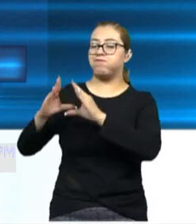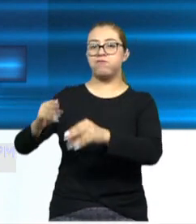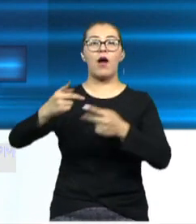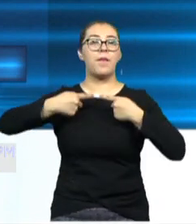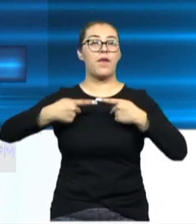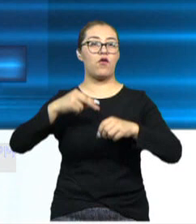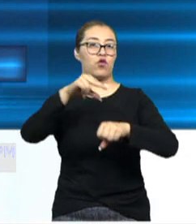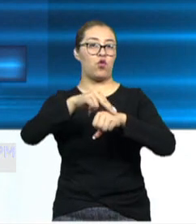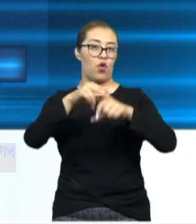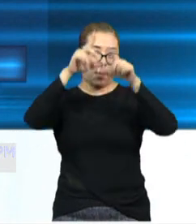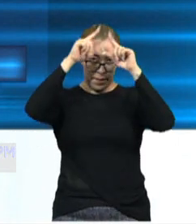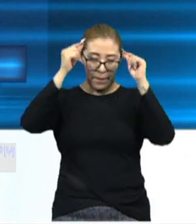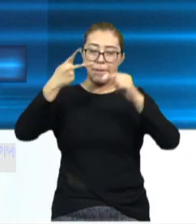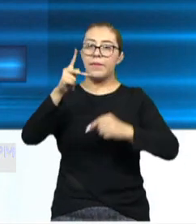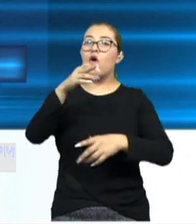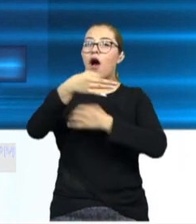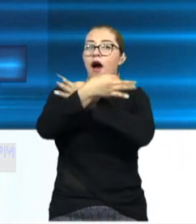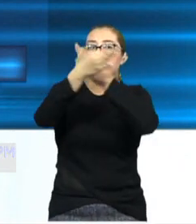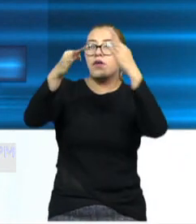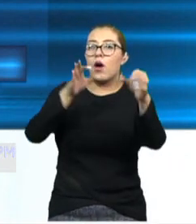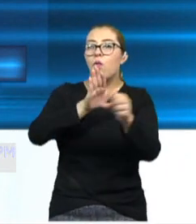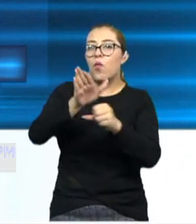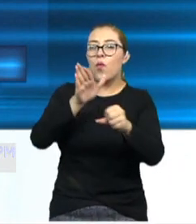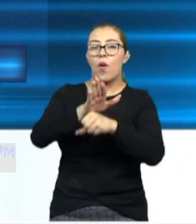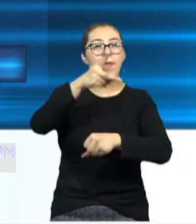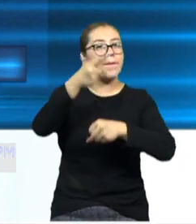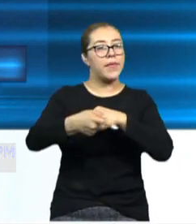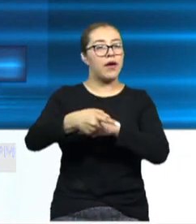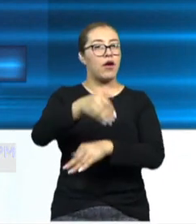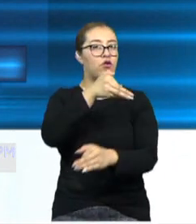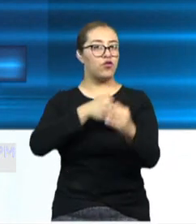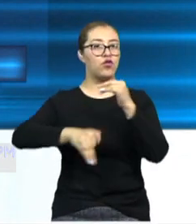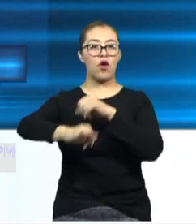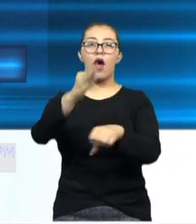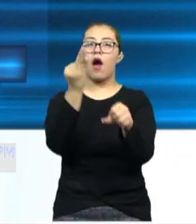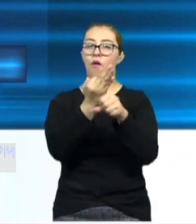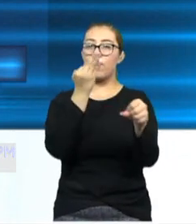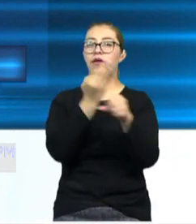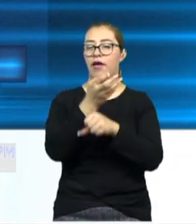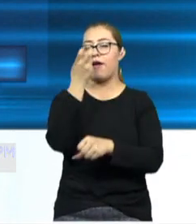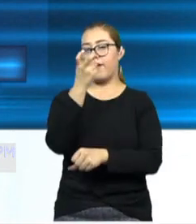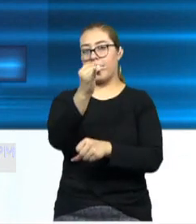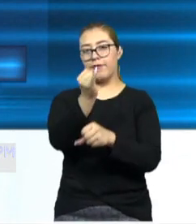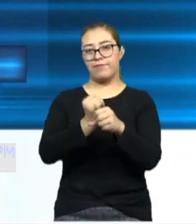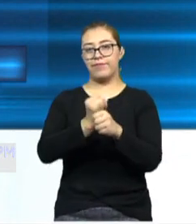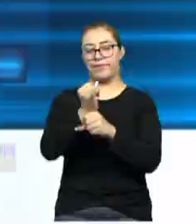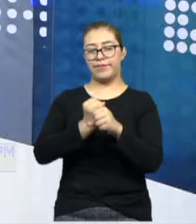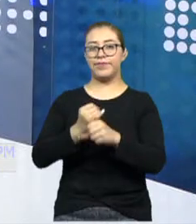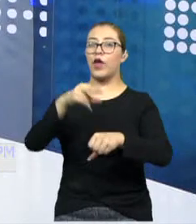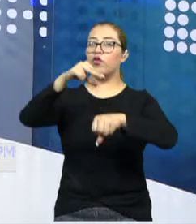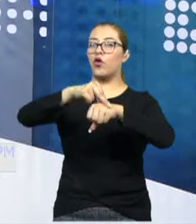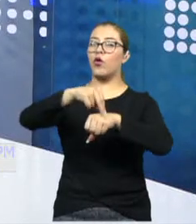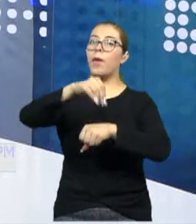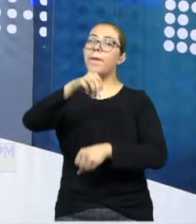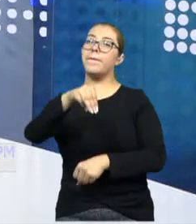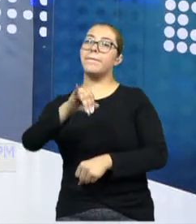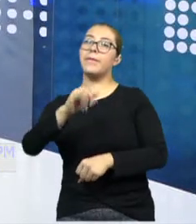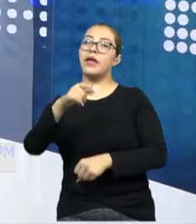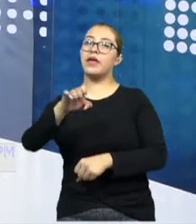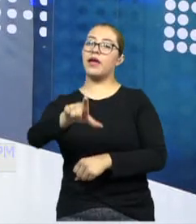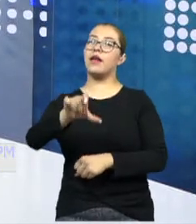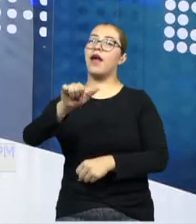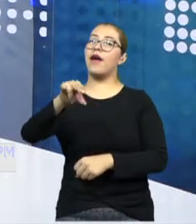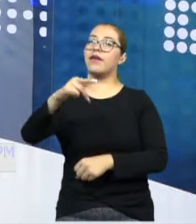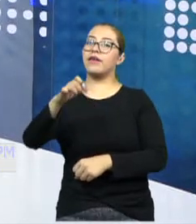advertirle a la población cuáles son los riesgos y es por eso que se llevan a cabo este tipo de investigaciones. Doctor Miguel Ángel Lutz-Steiner, te